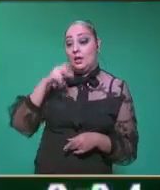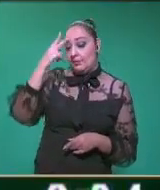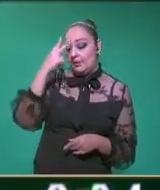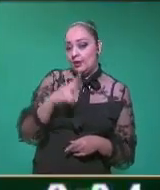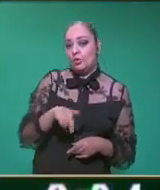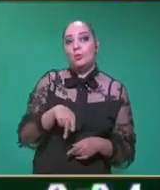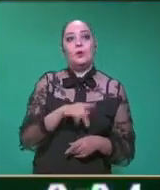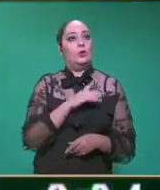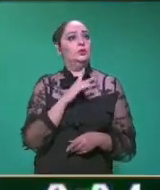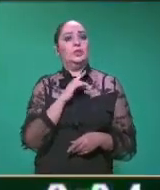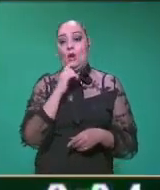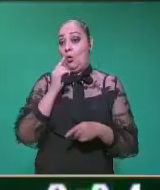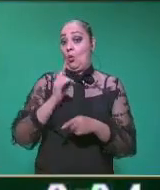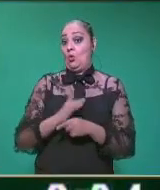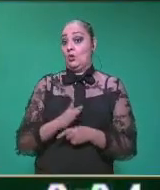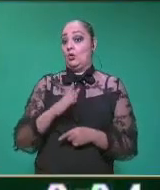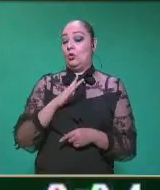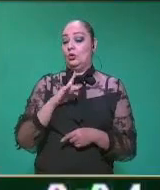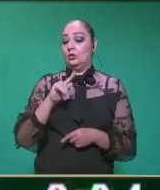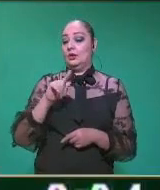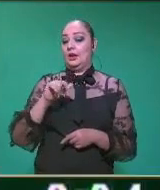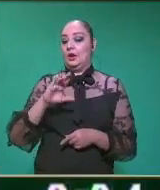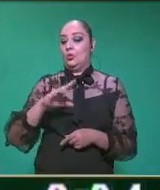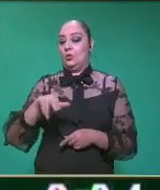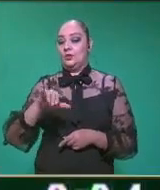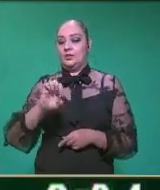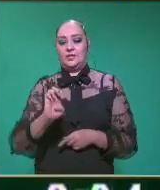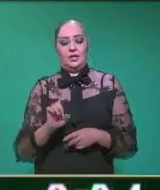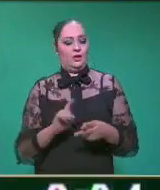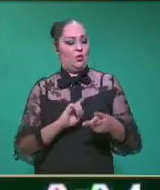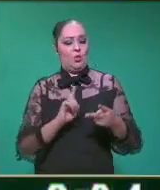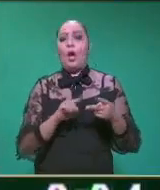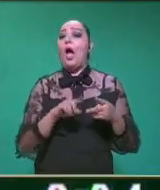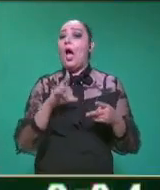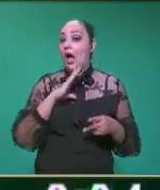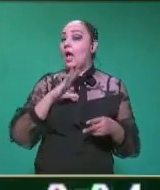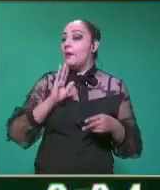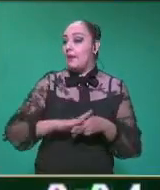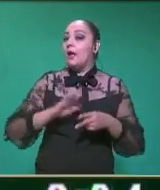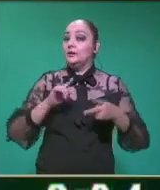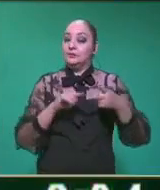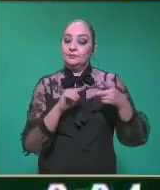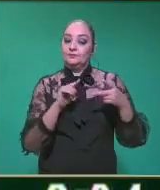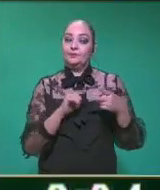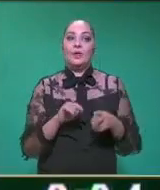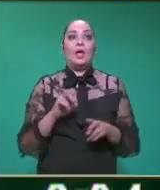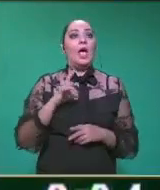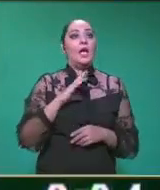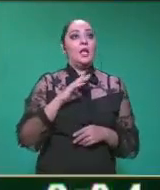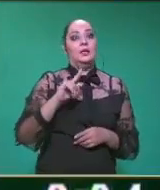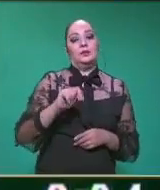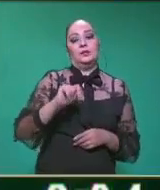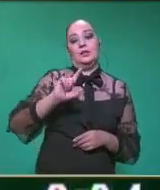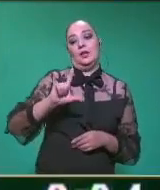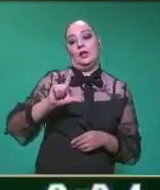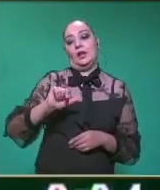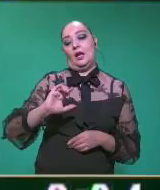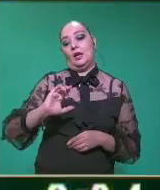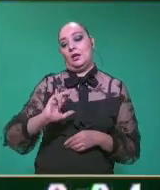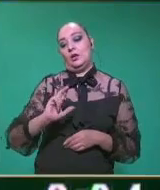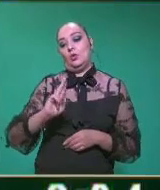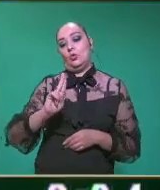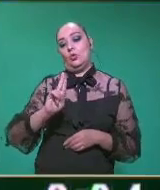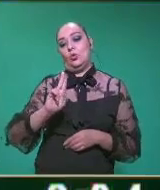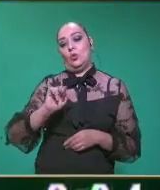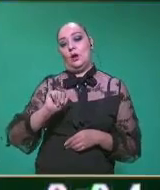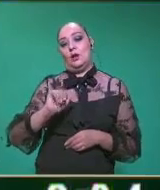número dos, en el cual vemos que existe no nada más el tlacuache norteño, que es el que más se ve en la tele,